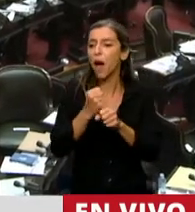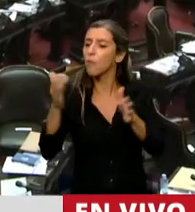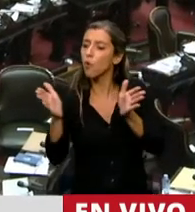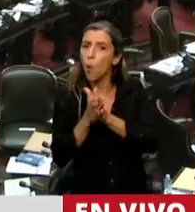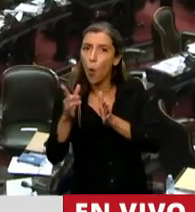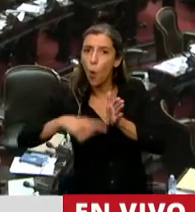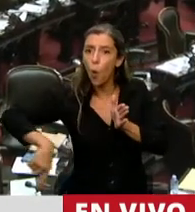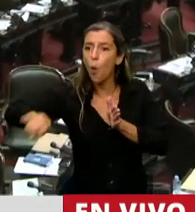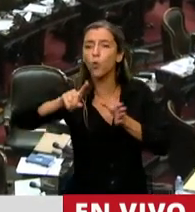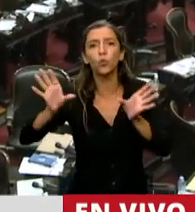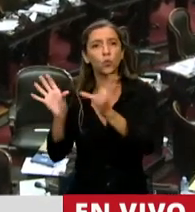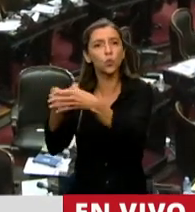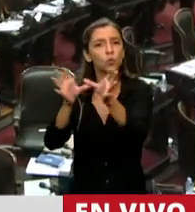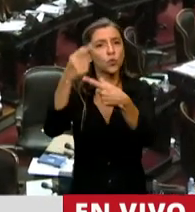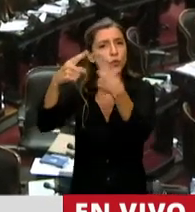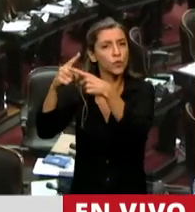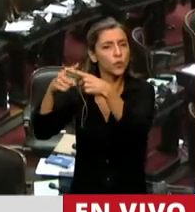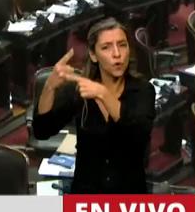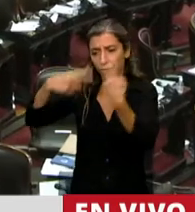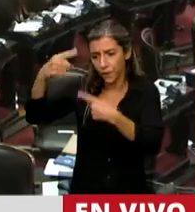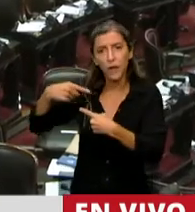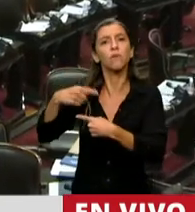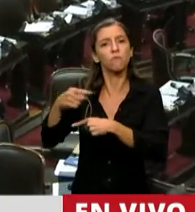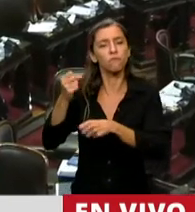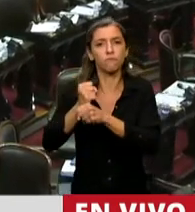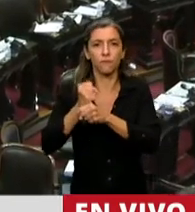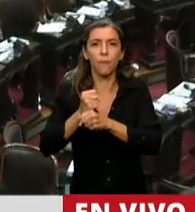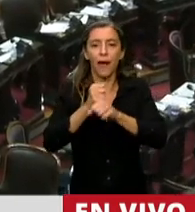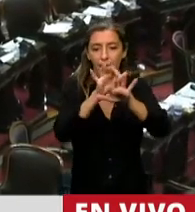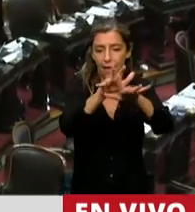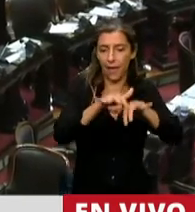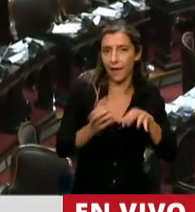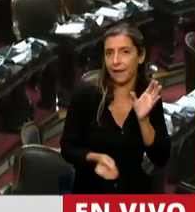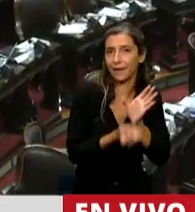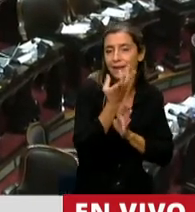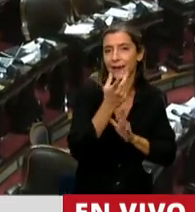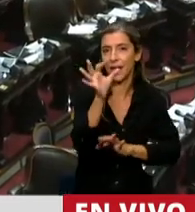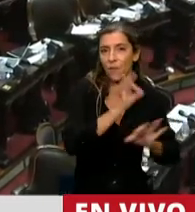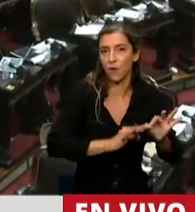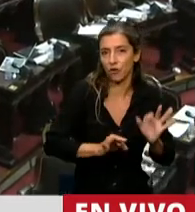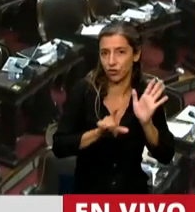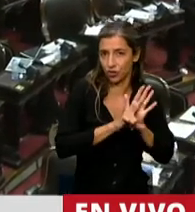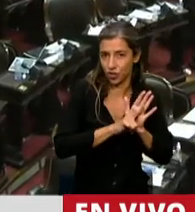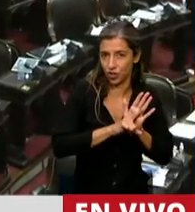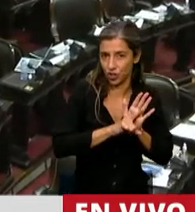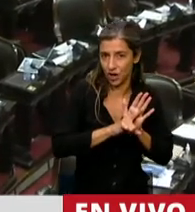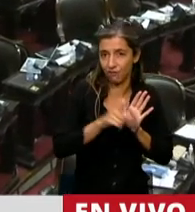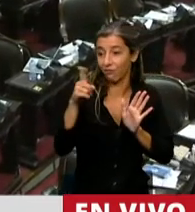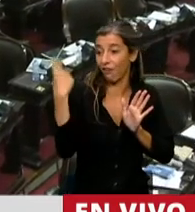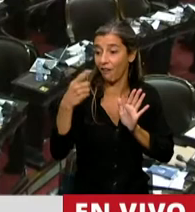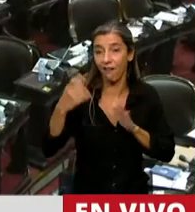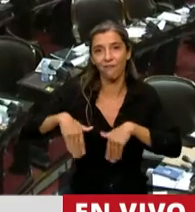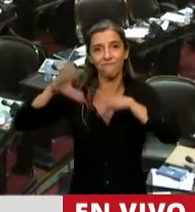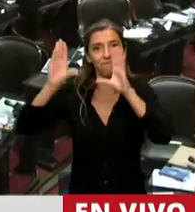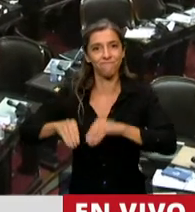todos los bloques, este proyecto para que sea unánime. Lo que no voy a poder celebrar